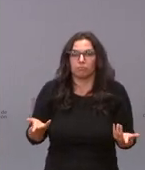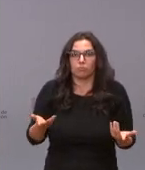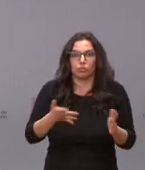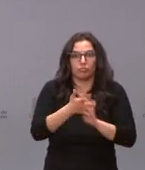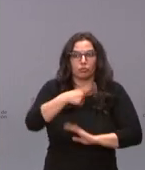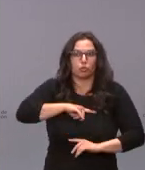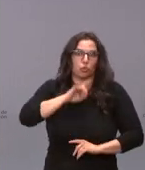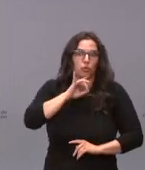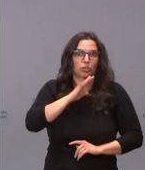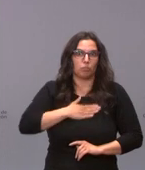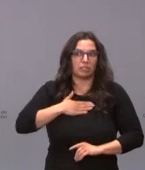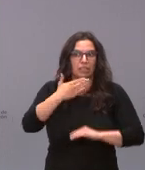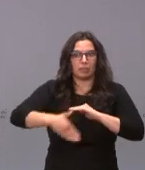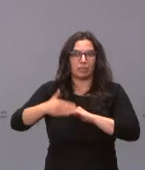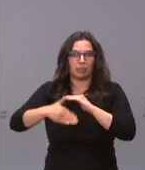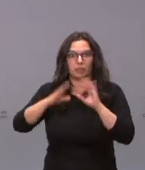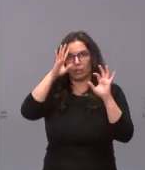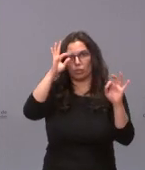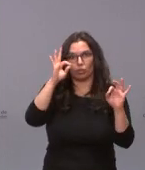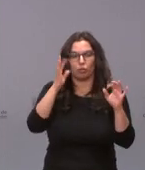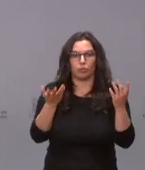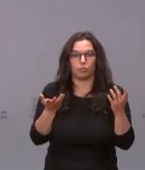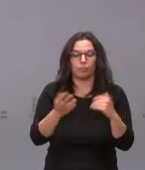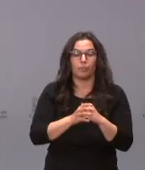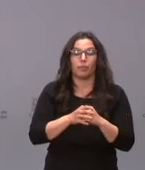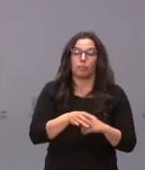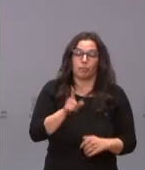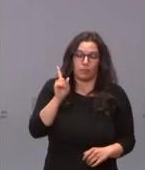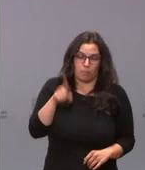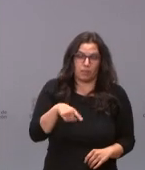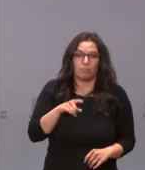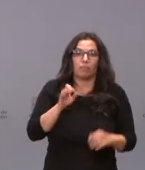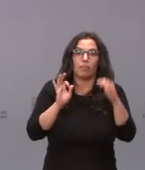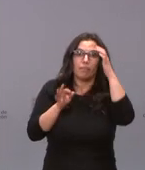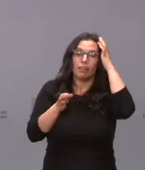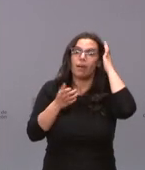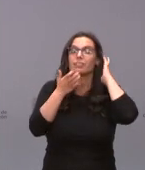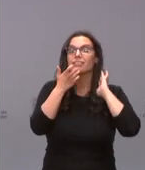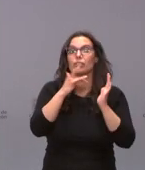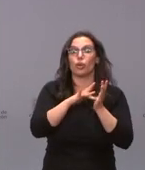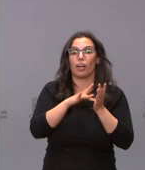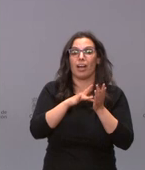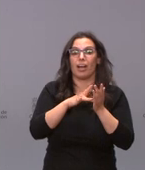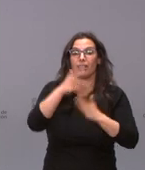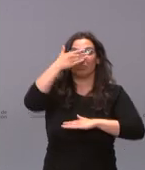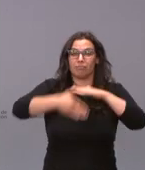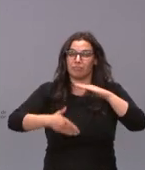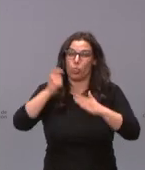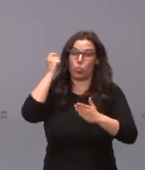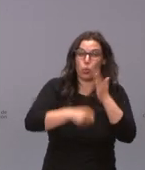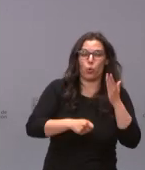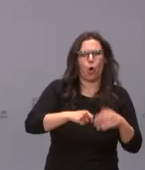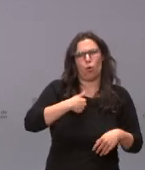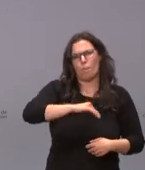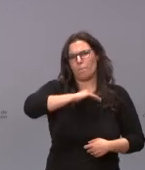satisfechos de nuestras restricciones pero también es verdad que cuando restringimos mucho pues somos muy malos porque restringimos mucho y